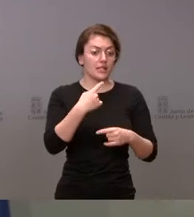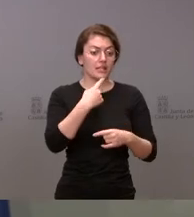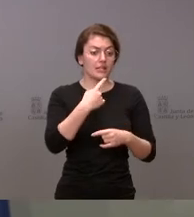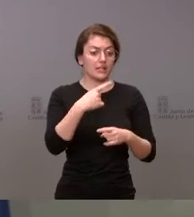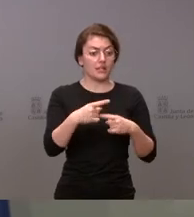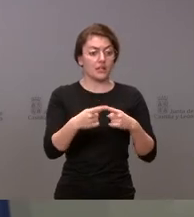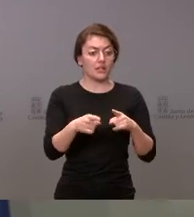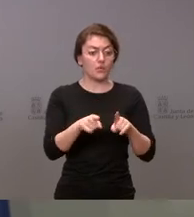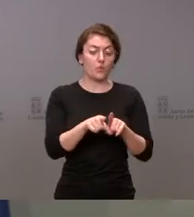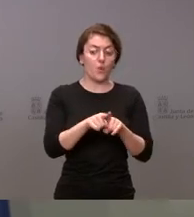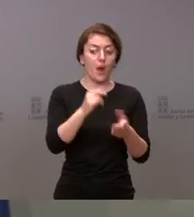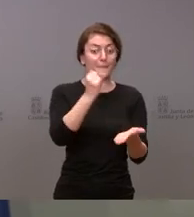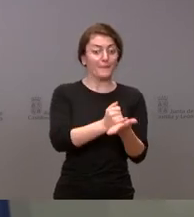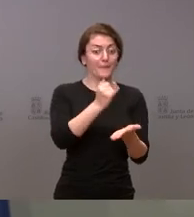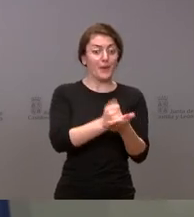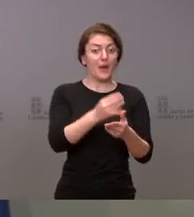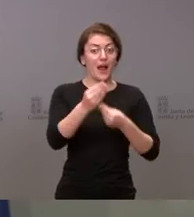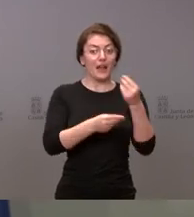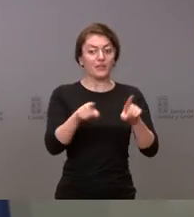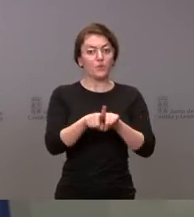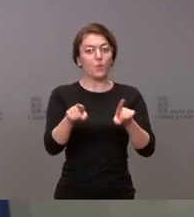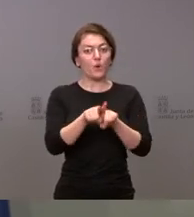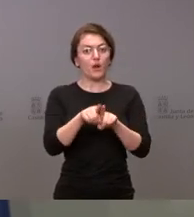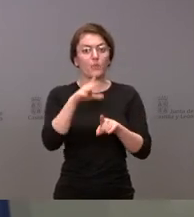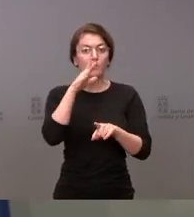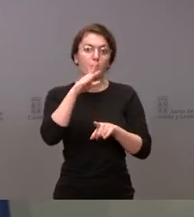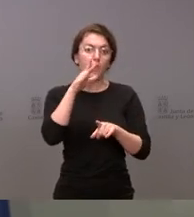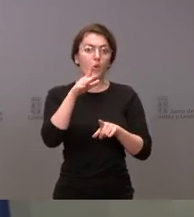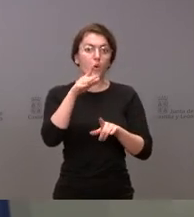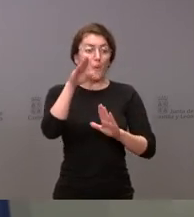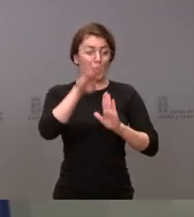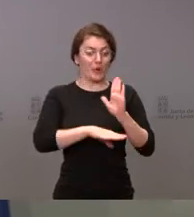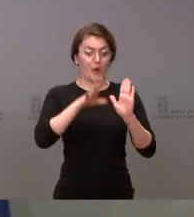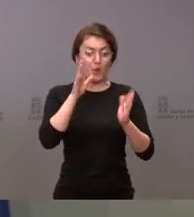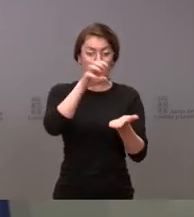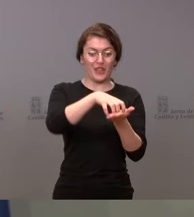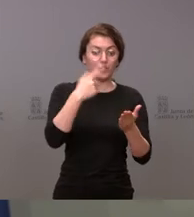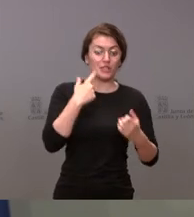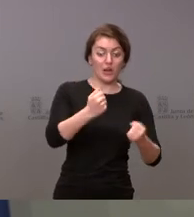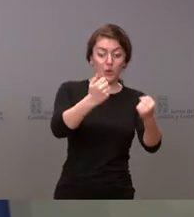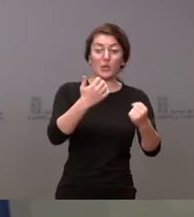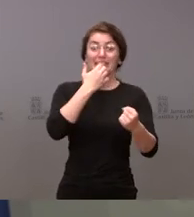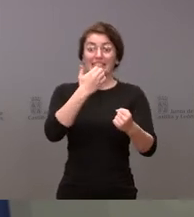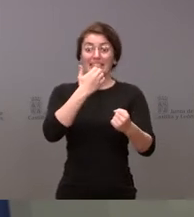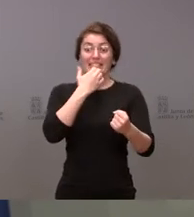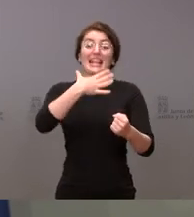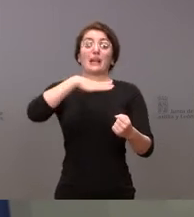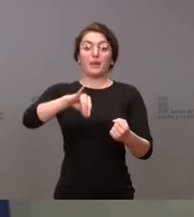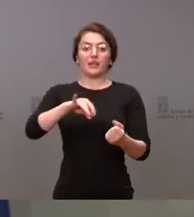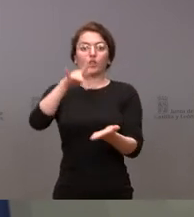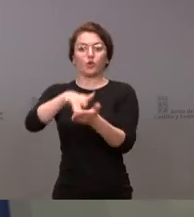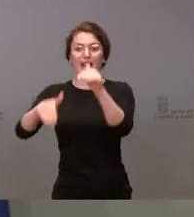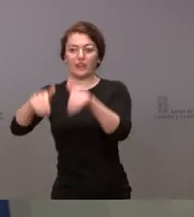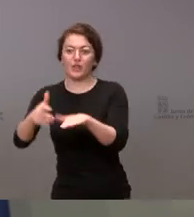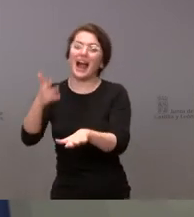se realizará como actividad programada en el centro de salud y en el consultorio local cuando sea posible antes de la jornada electoral o